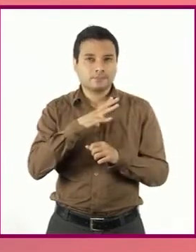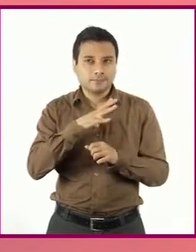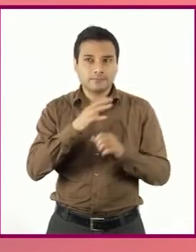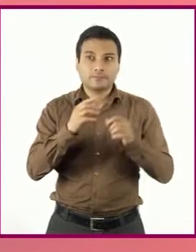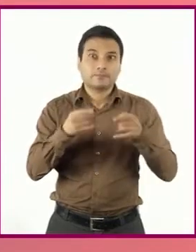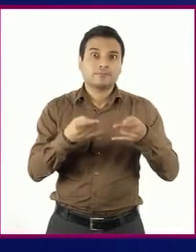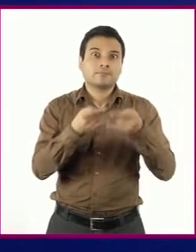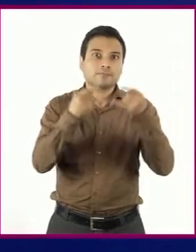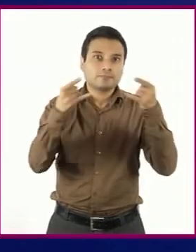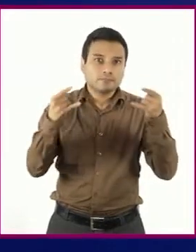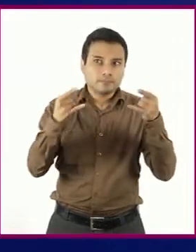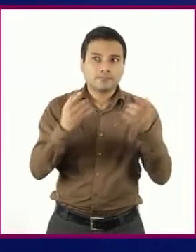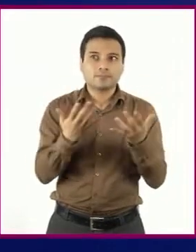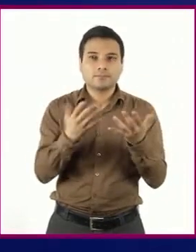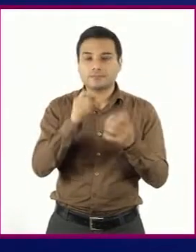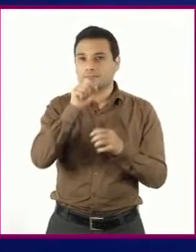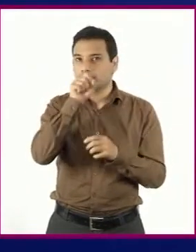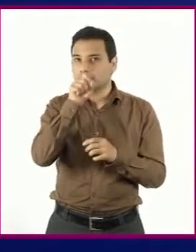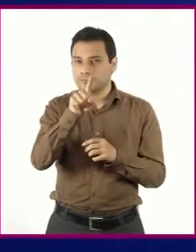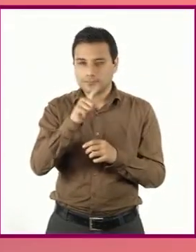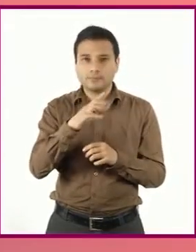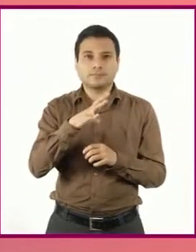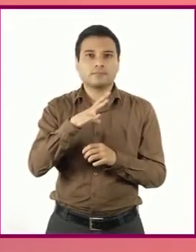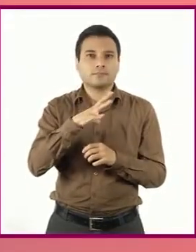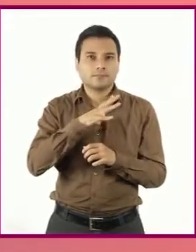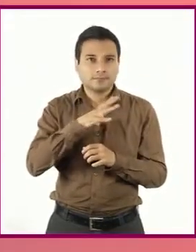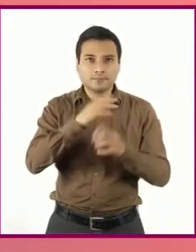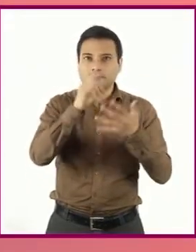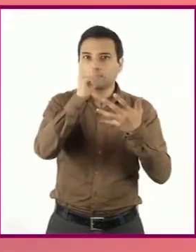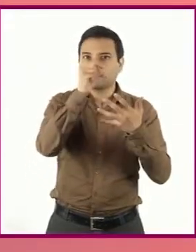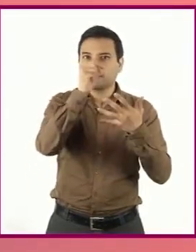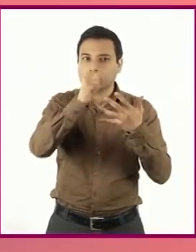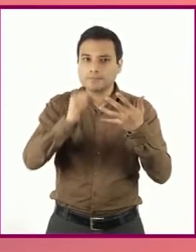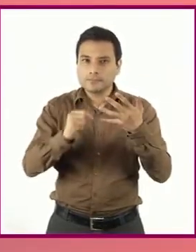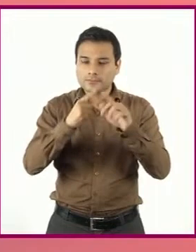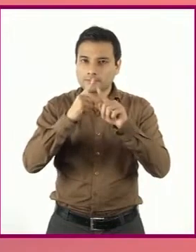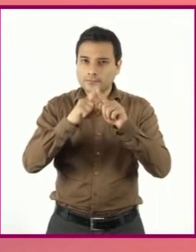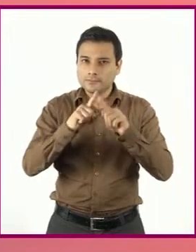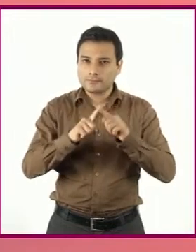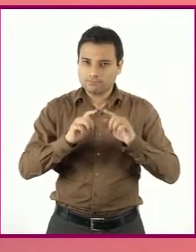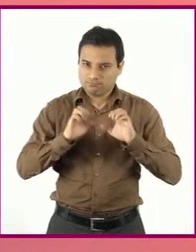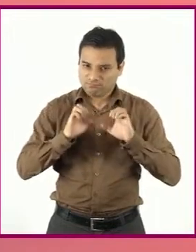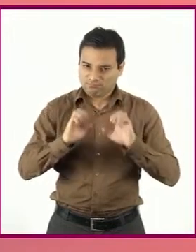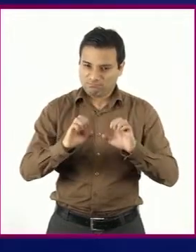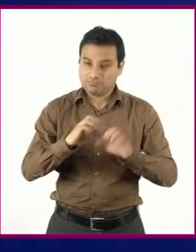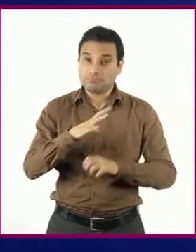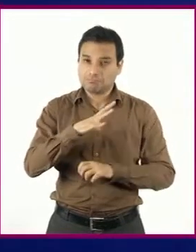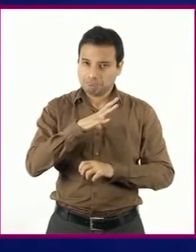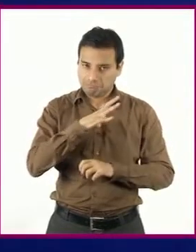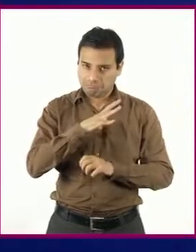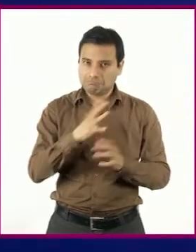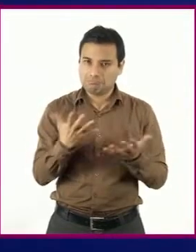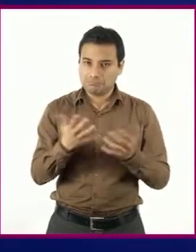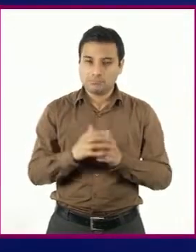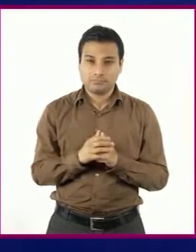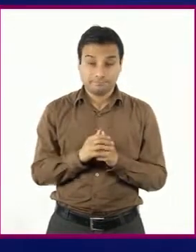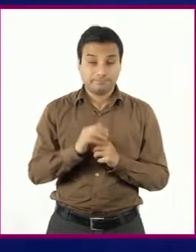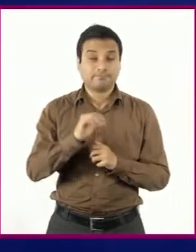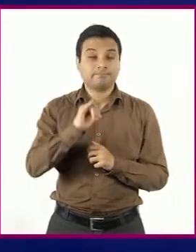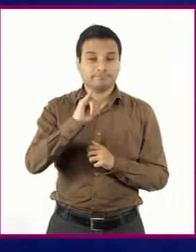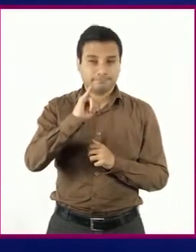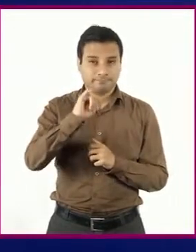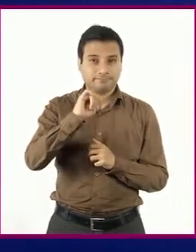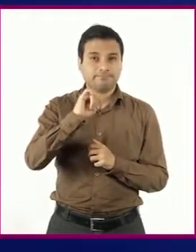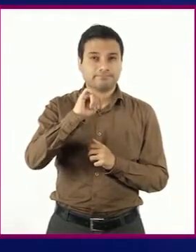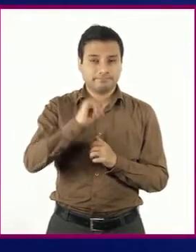históricos de la vida del personaje, sino que introduce elementos literarios en su estructura narrativa. Así es.